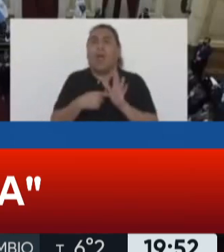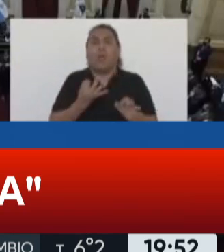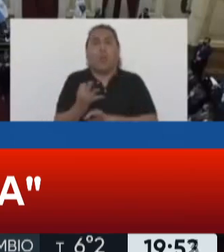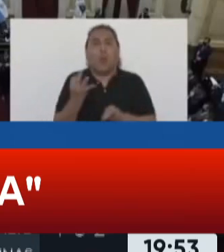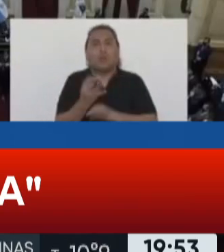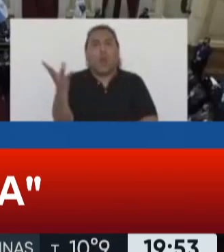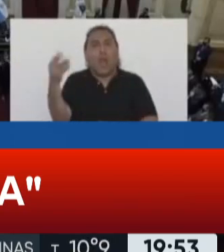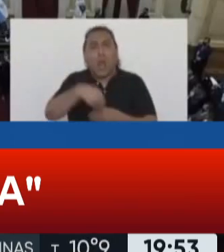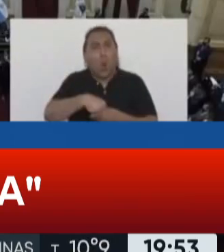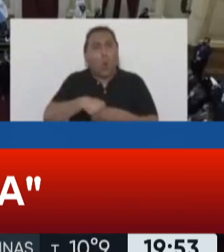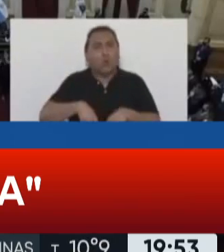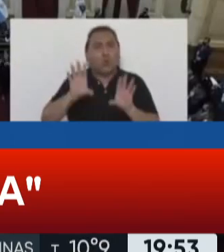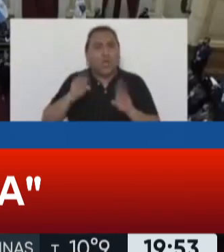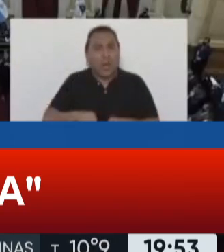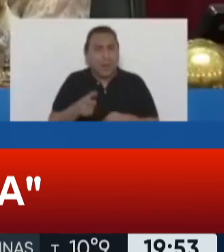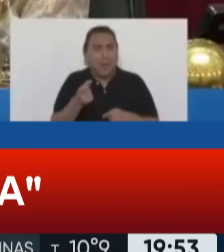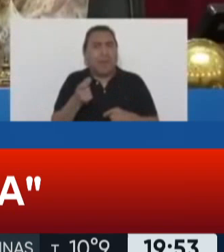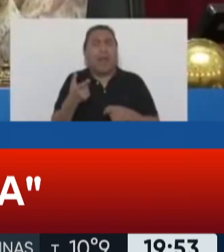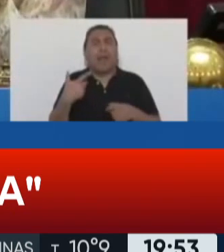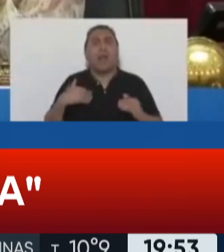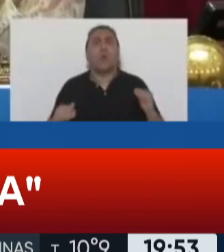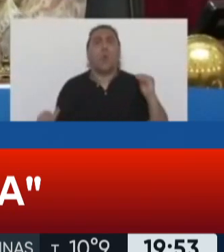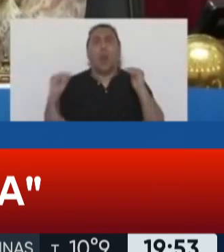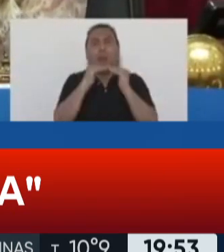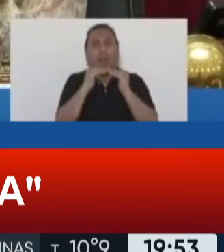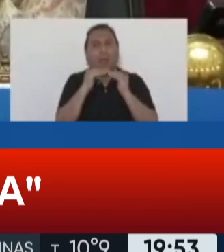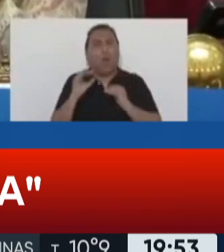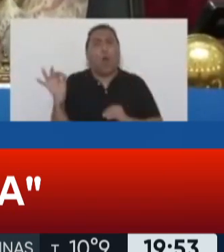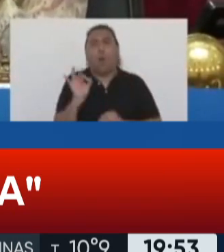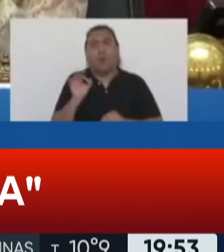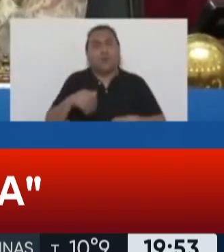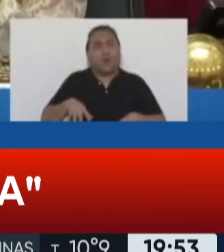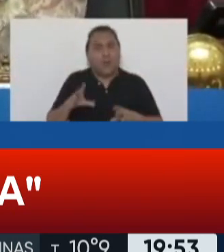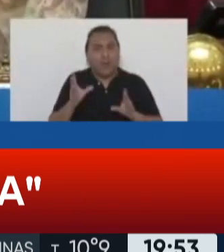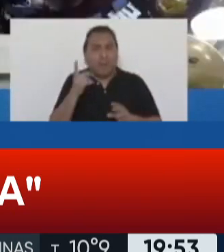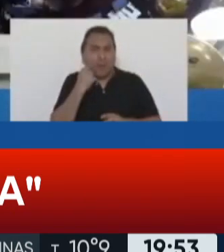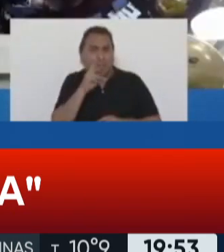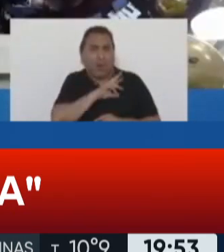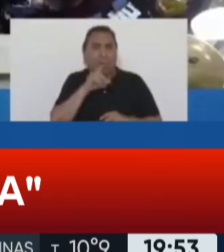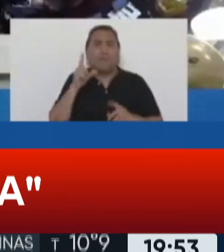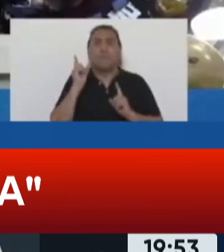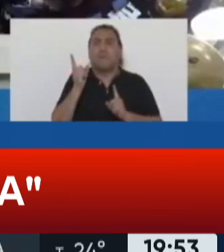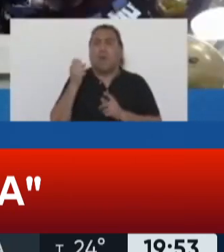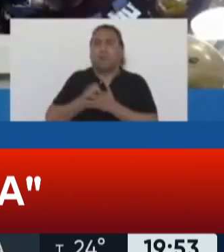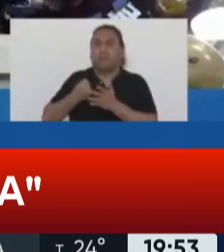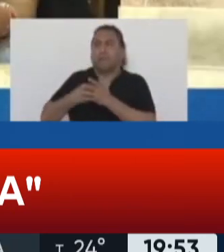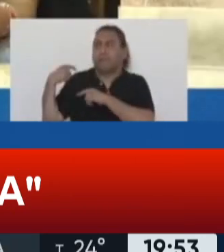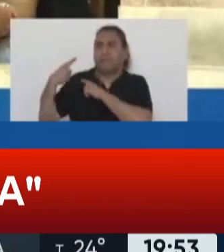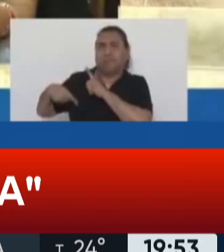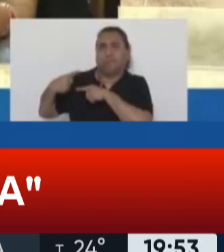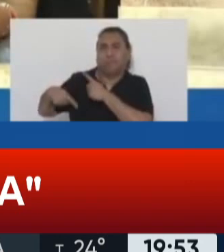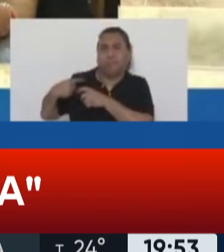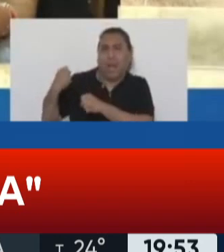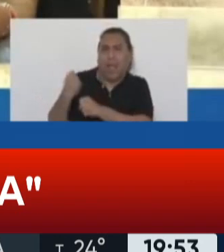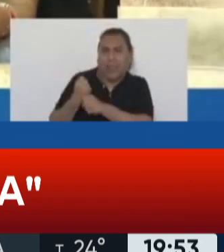tratamiento sobre tablas que busque igualar oportunidades y que, como todo lo que he hecho hasta ahora en mi vida política, intenta